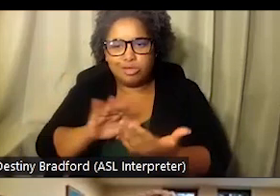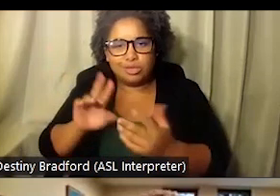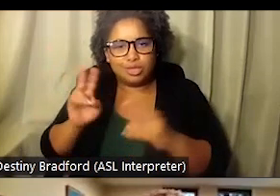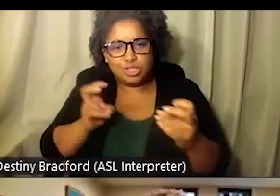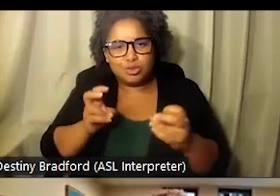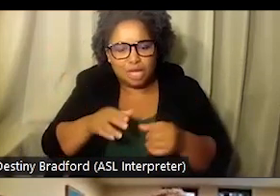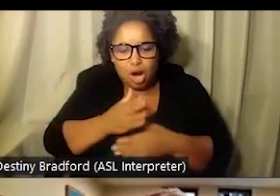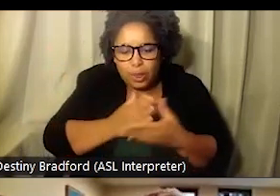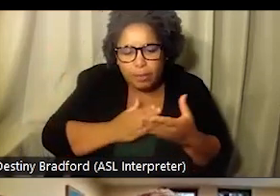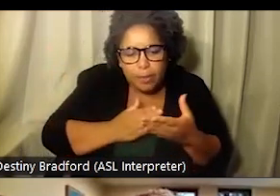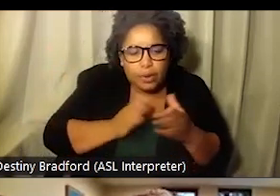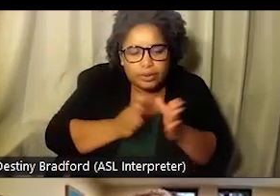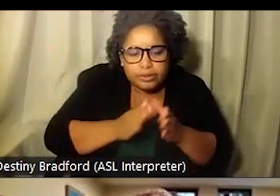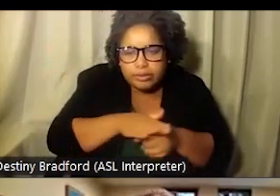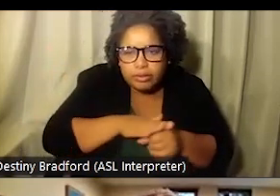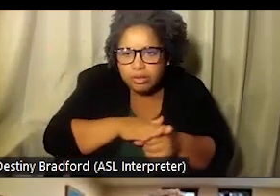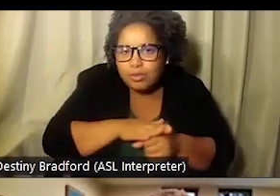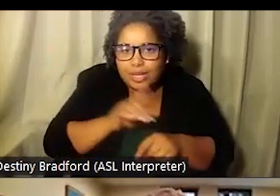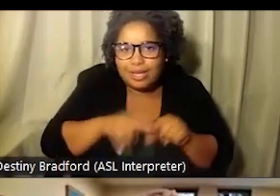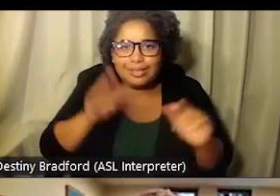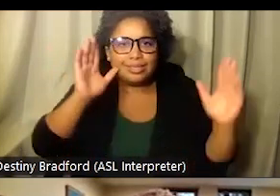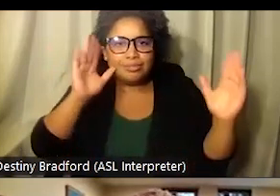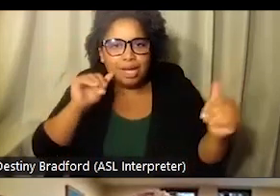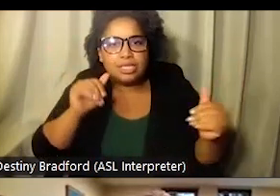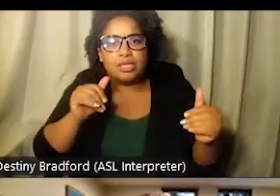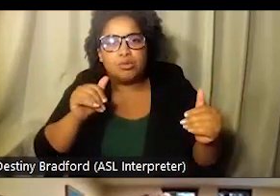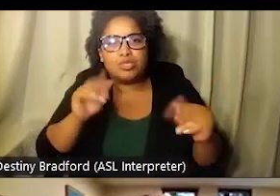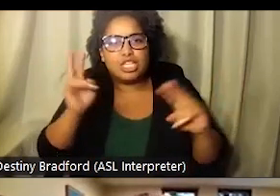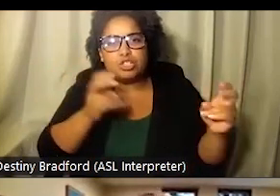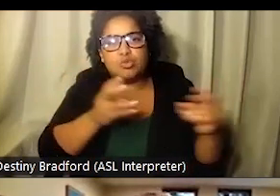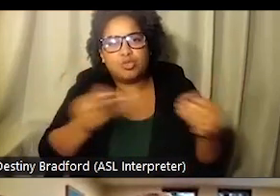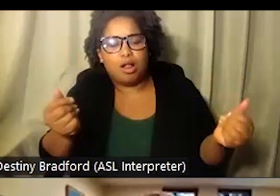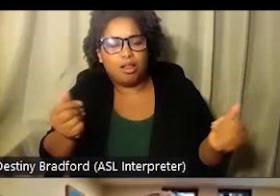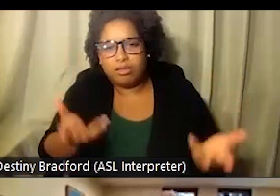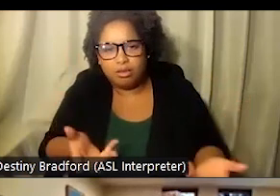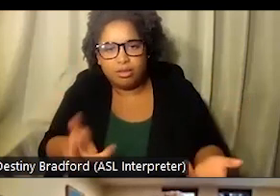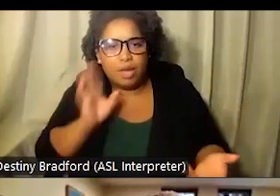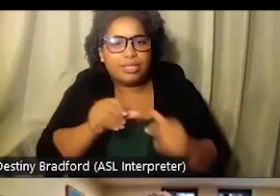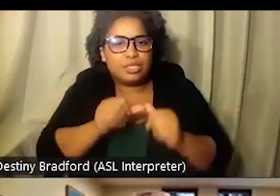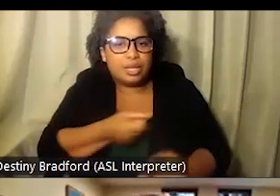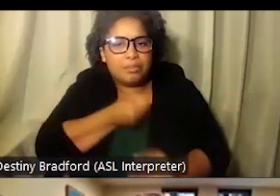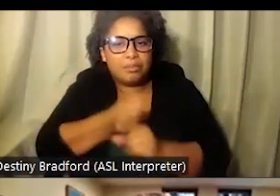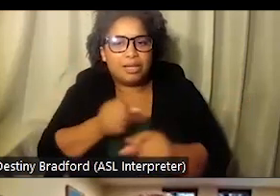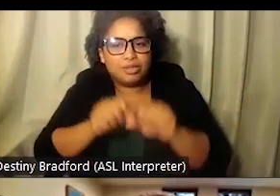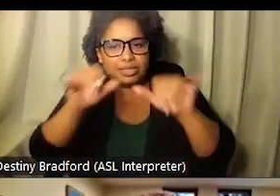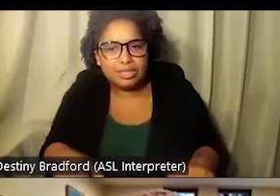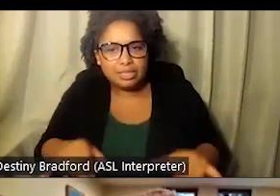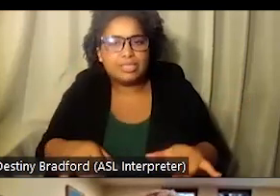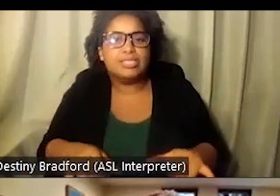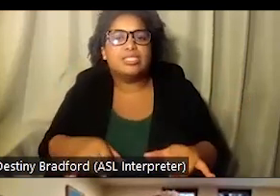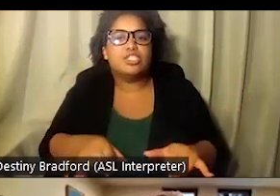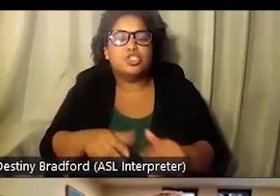Y tal vez es algo que nosotros podemos abordar, ¿verdad? Porque nosotros desde nuestro rinconcito aquí en el mundo, uno no puede